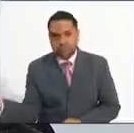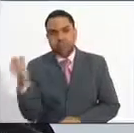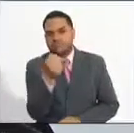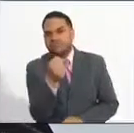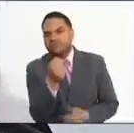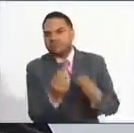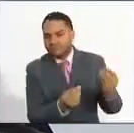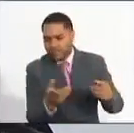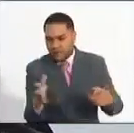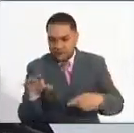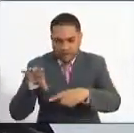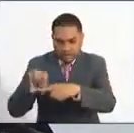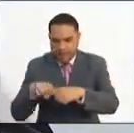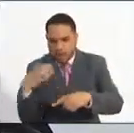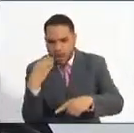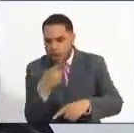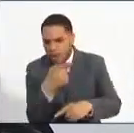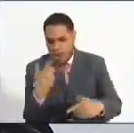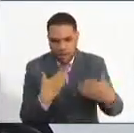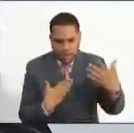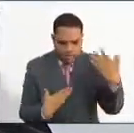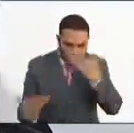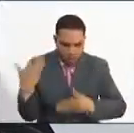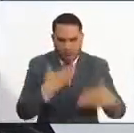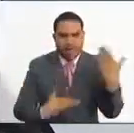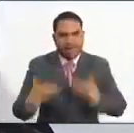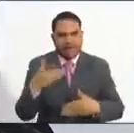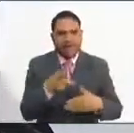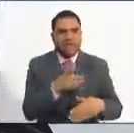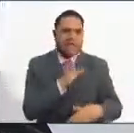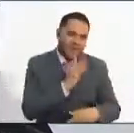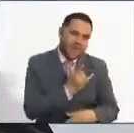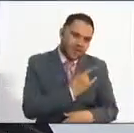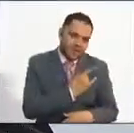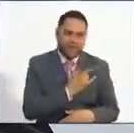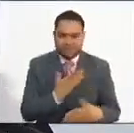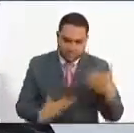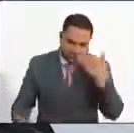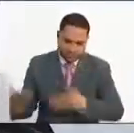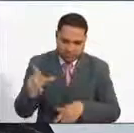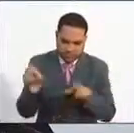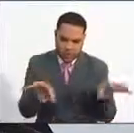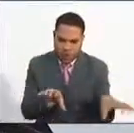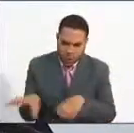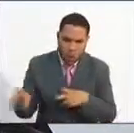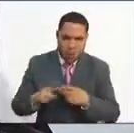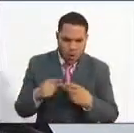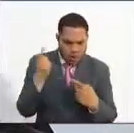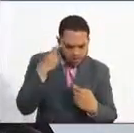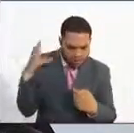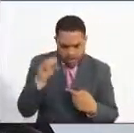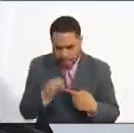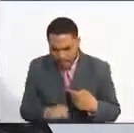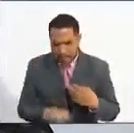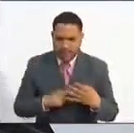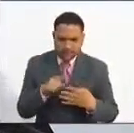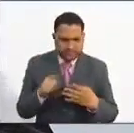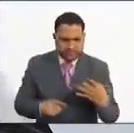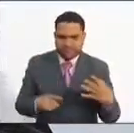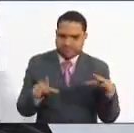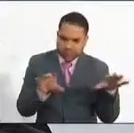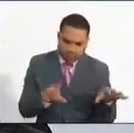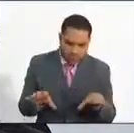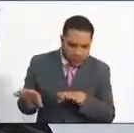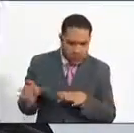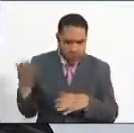pruebas por parte del operador o de la universidad, pruebas de competencias básicas, funcionales, comportamentales, entrevistas, si hay ello amerita, y quienes